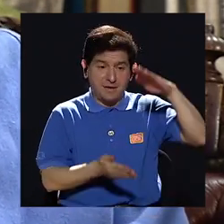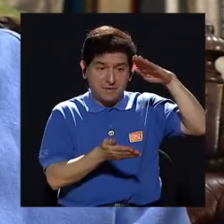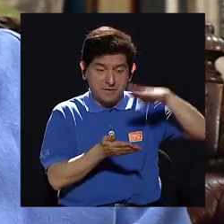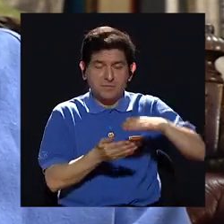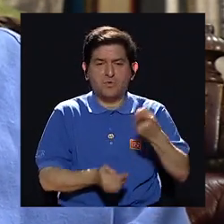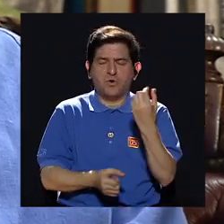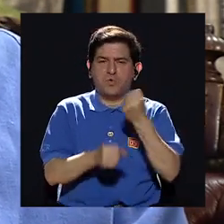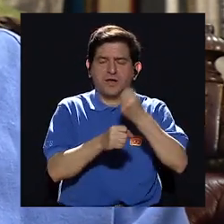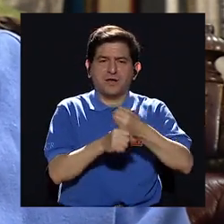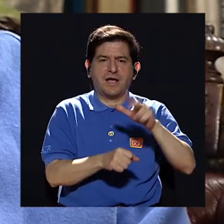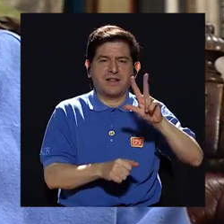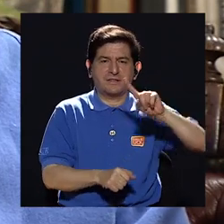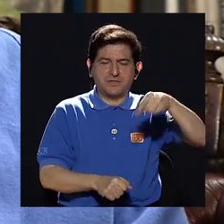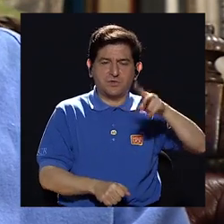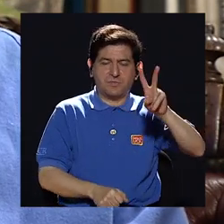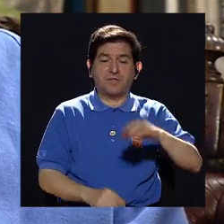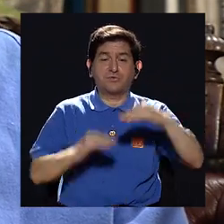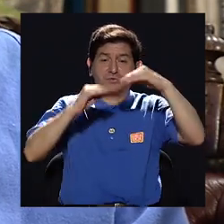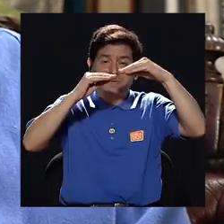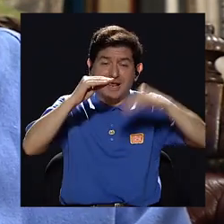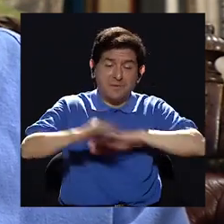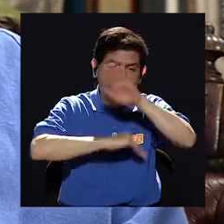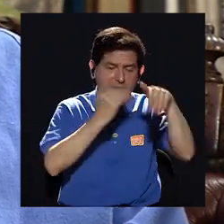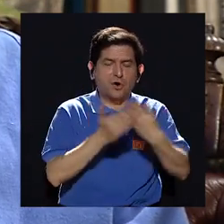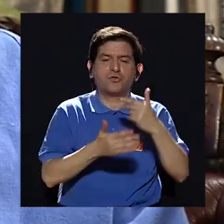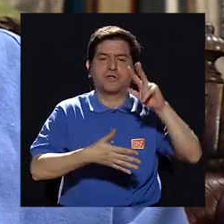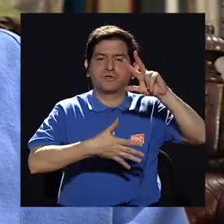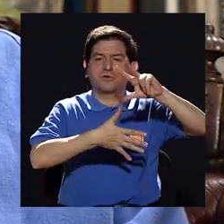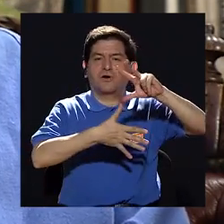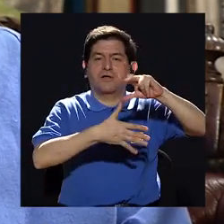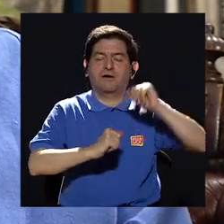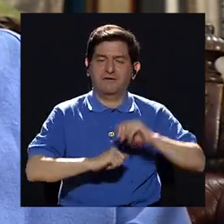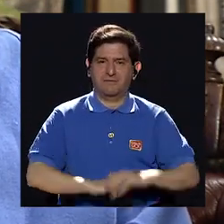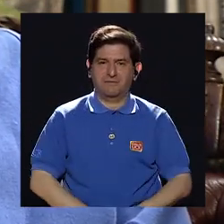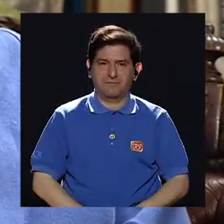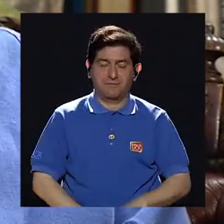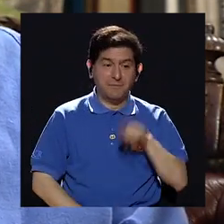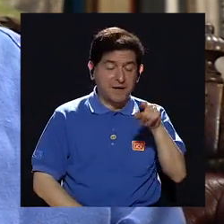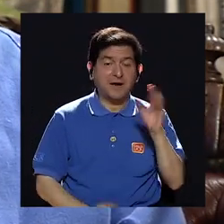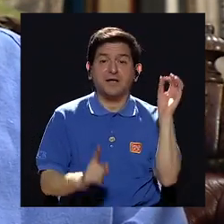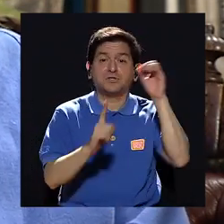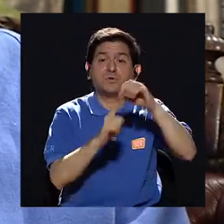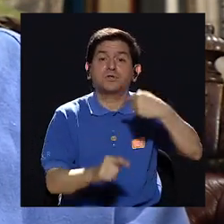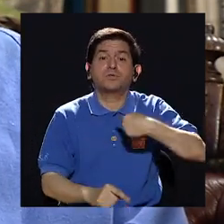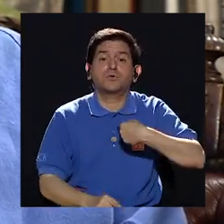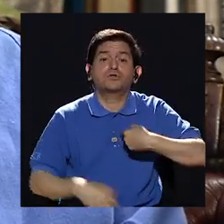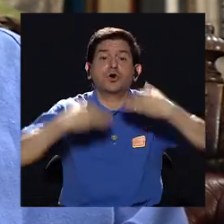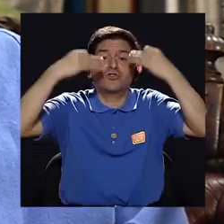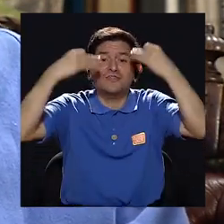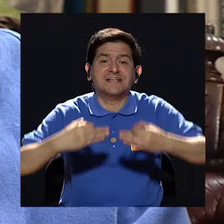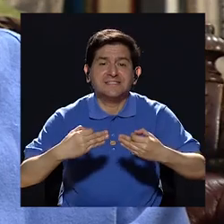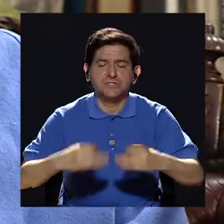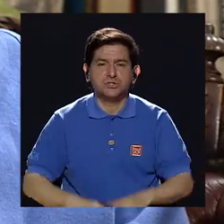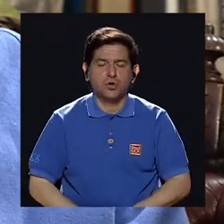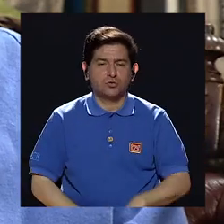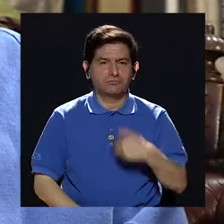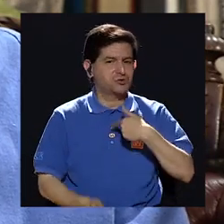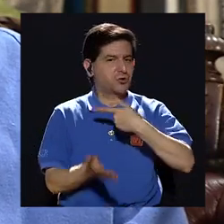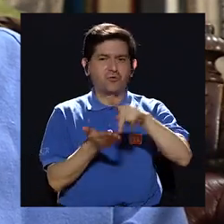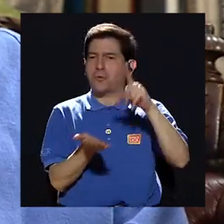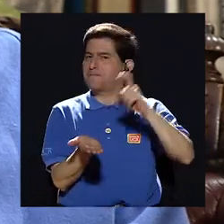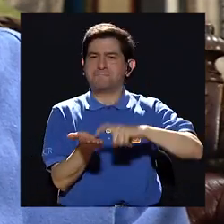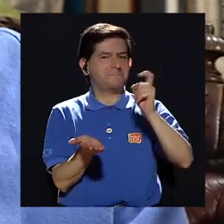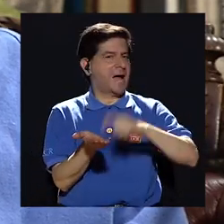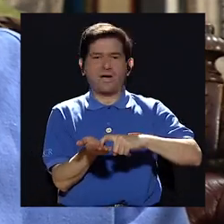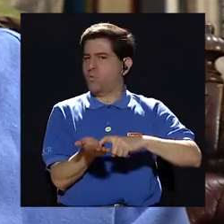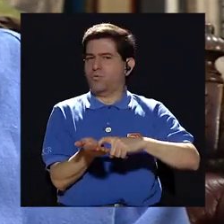desempleo al 3,2, el más bajo en toda América Latina. Y para eso yo tuve que decidir, no voy a pagar la